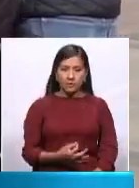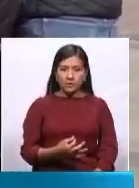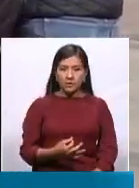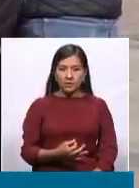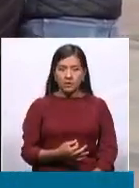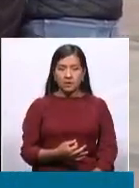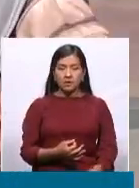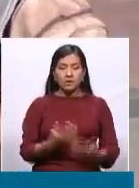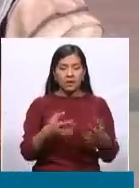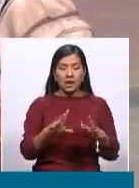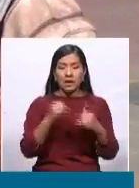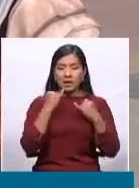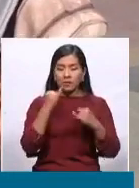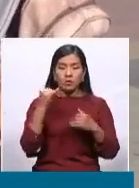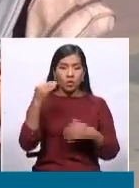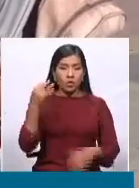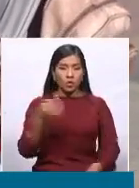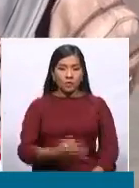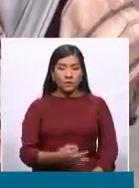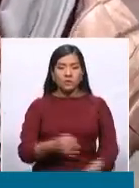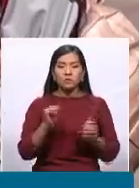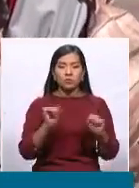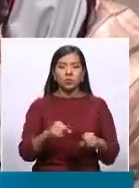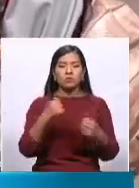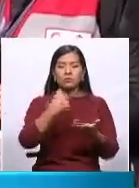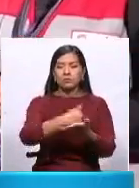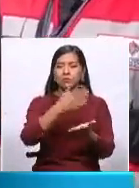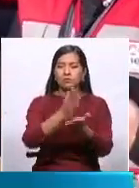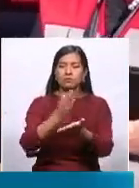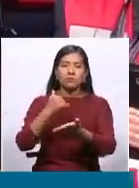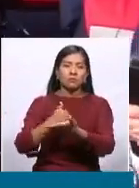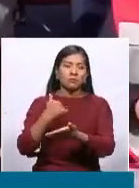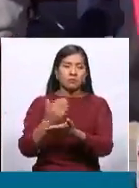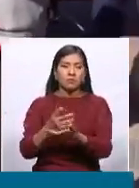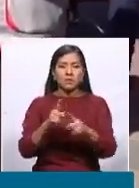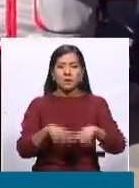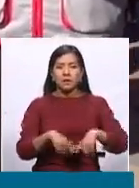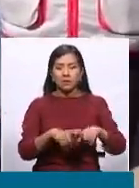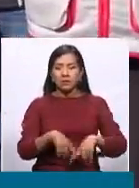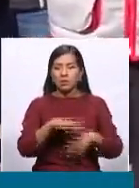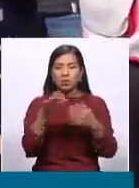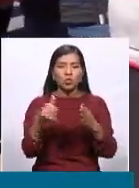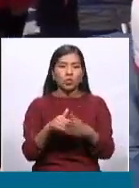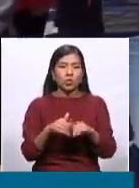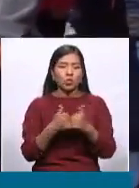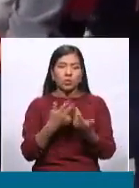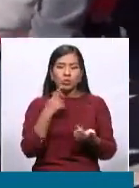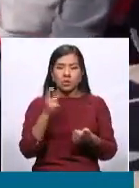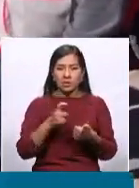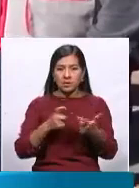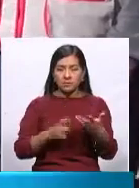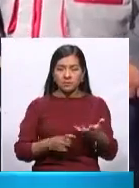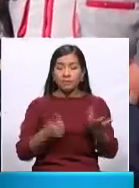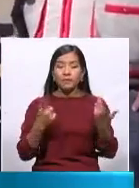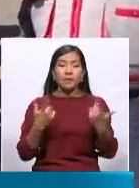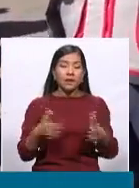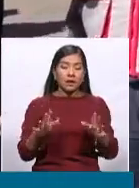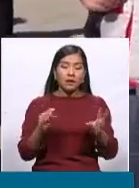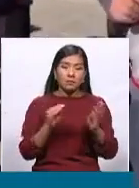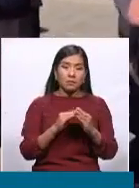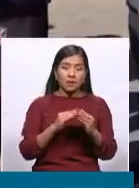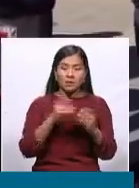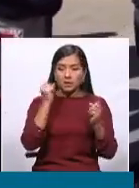para que a partir de eso se pueda hacer la redistribución conforme y las instancias que corresponden por tanto eso está y hay que